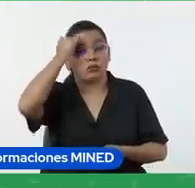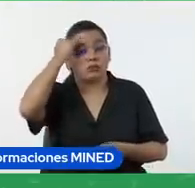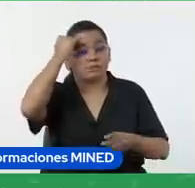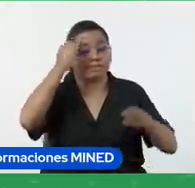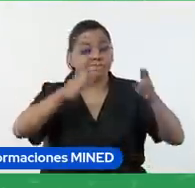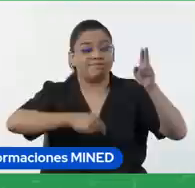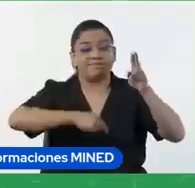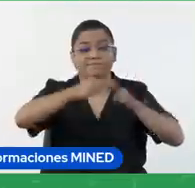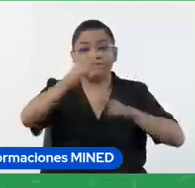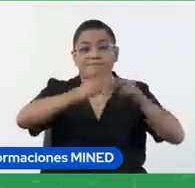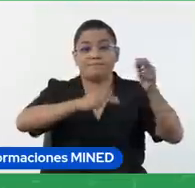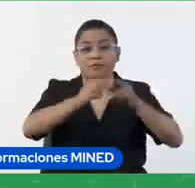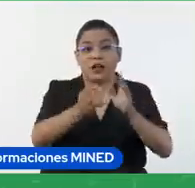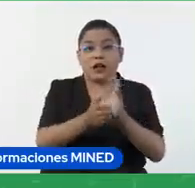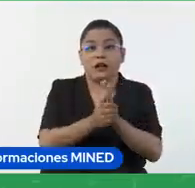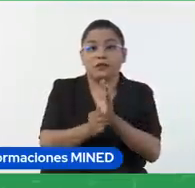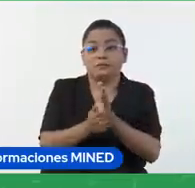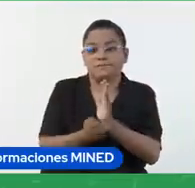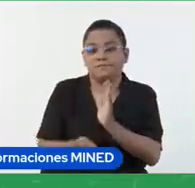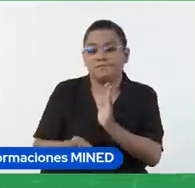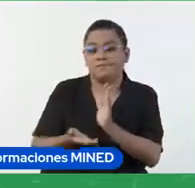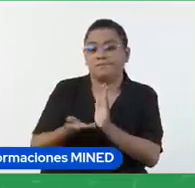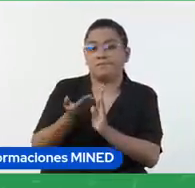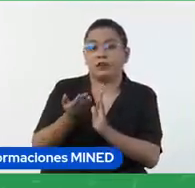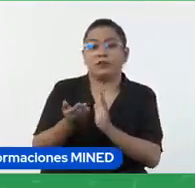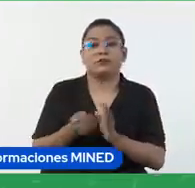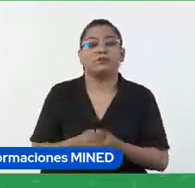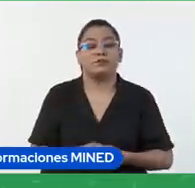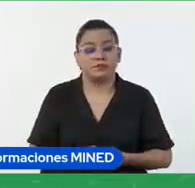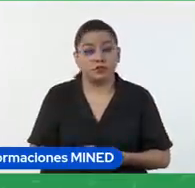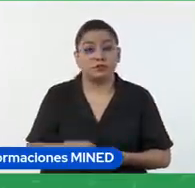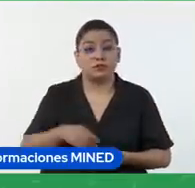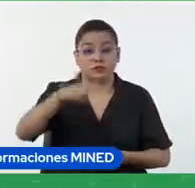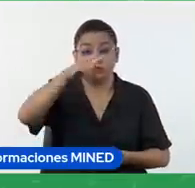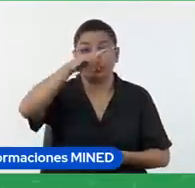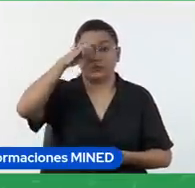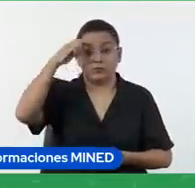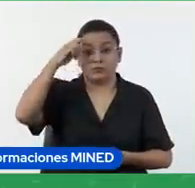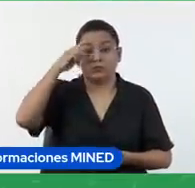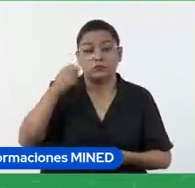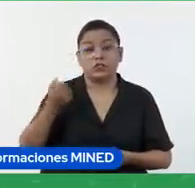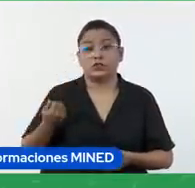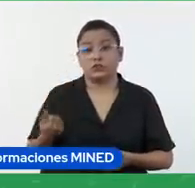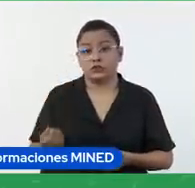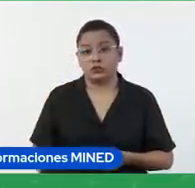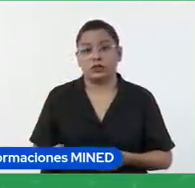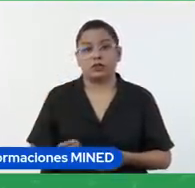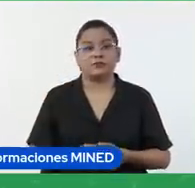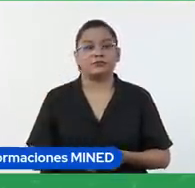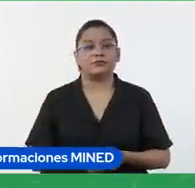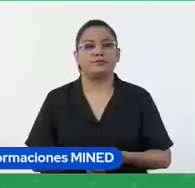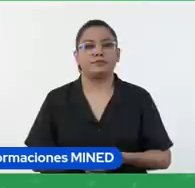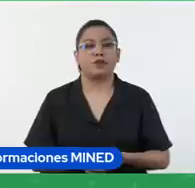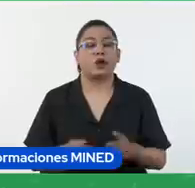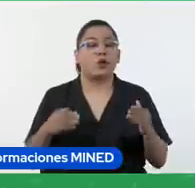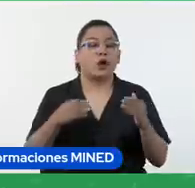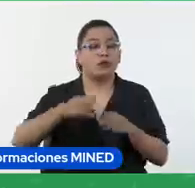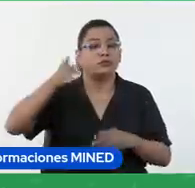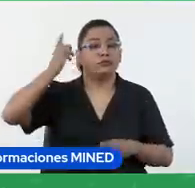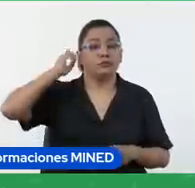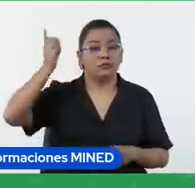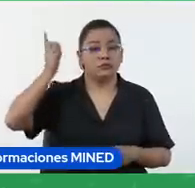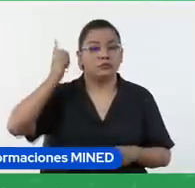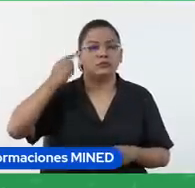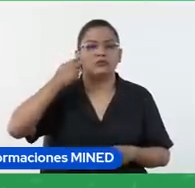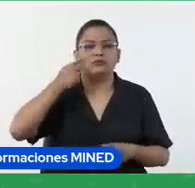habilidades desarrolladas y a las competencias trabajadas tanto los alumnos como docentes pueden ver el